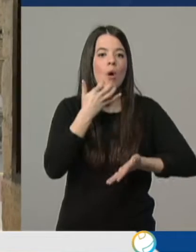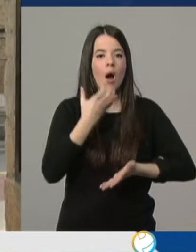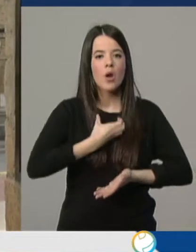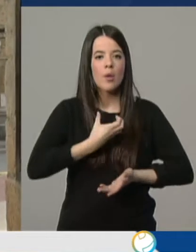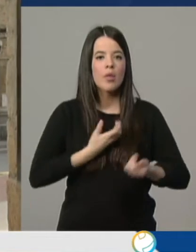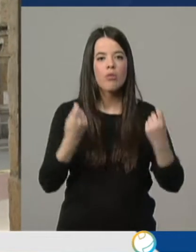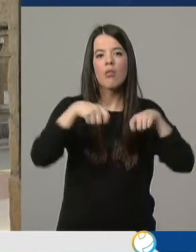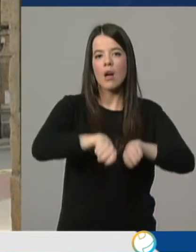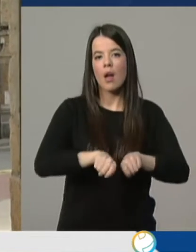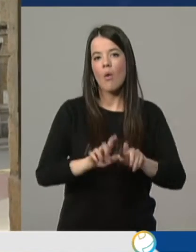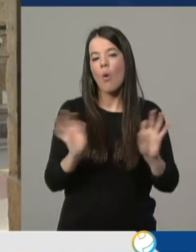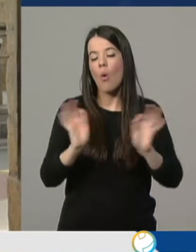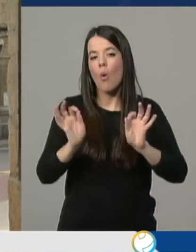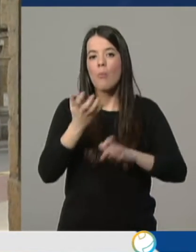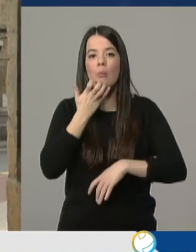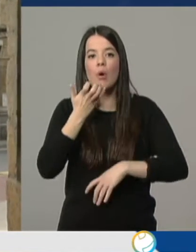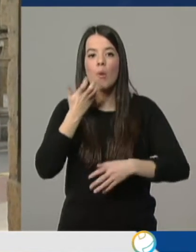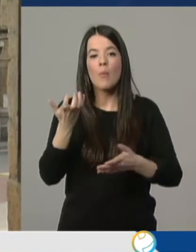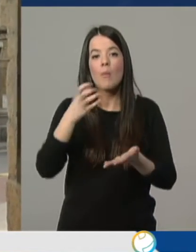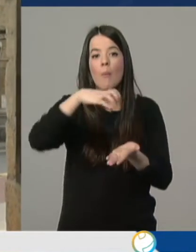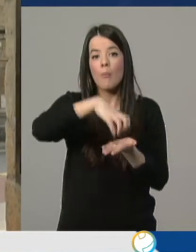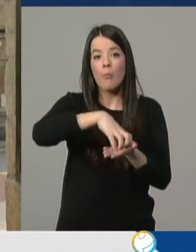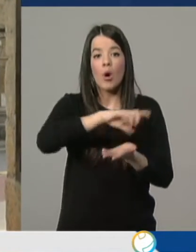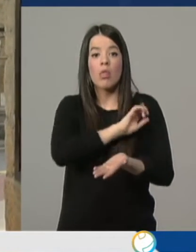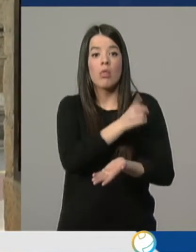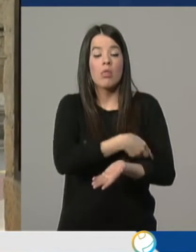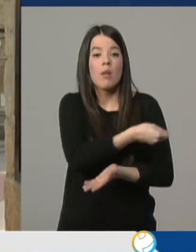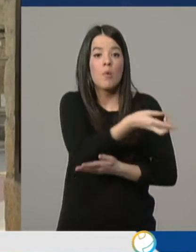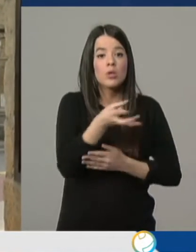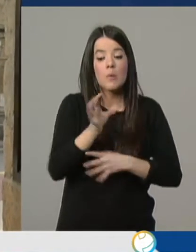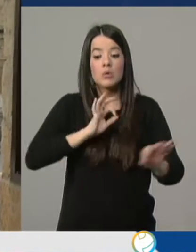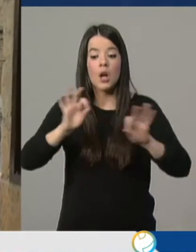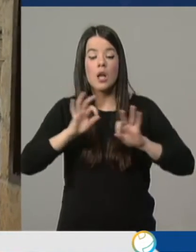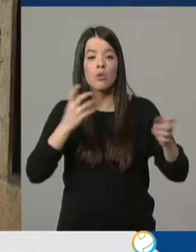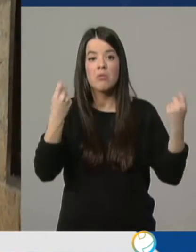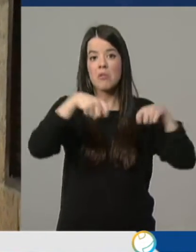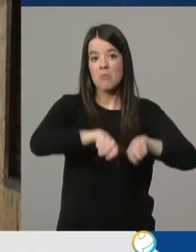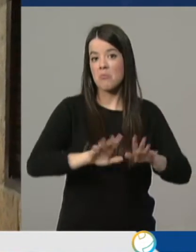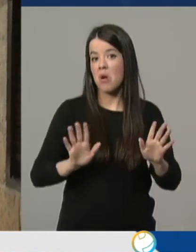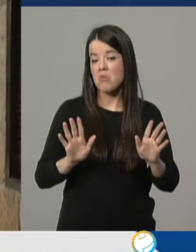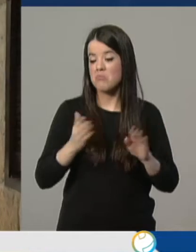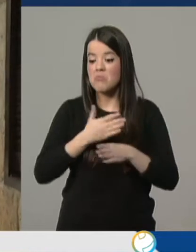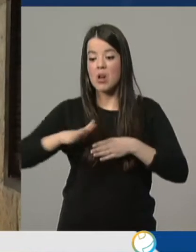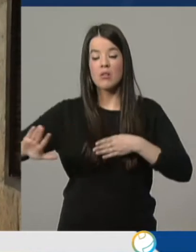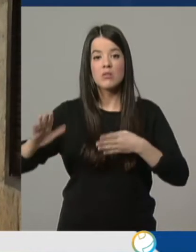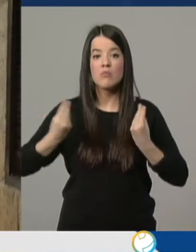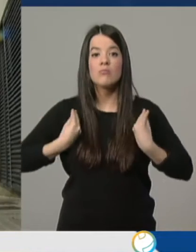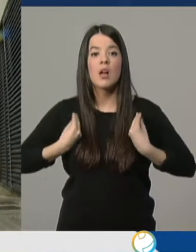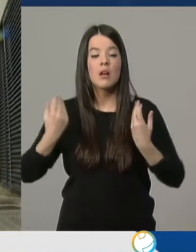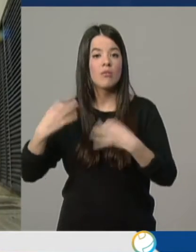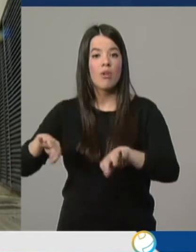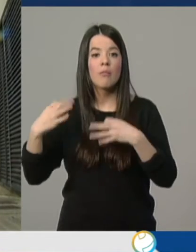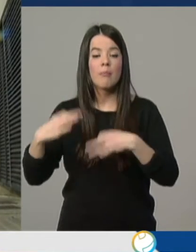o por ejemplo el polideportivo, el teatro y así... ...pero vamos, aquí seguimos haciendo una vida completamente normal.